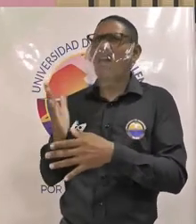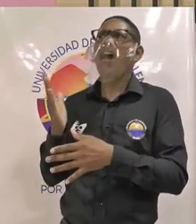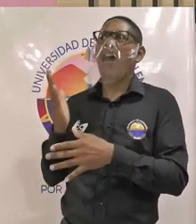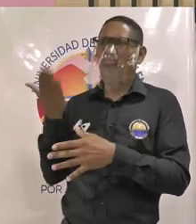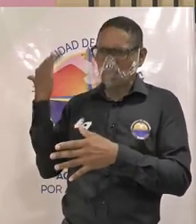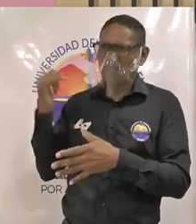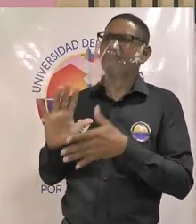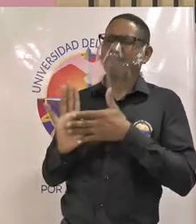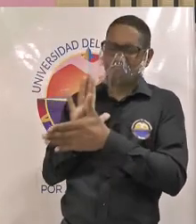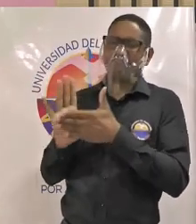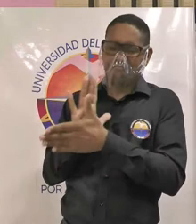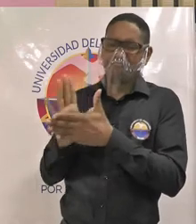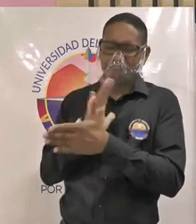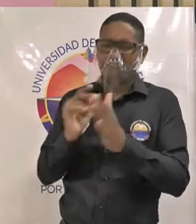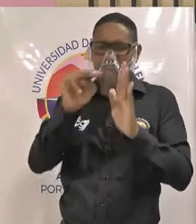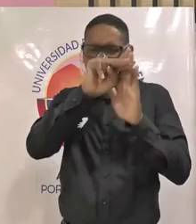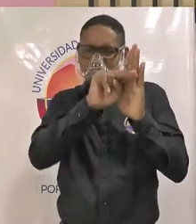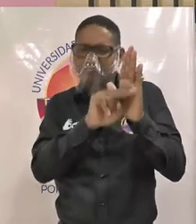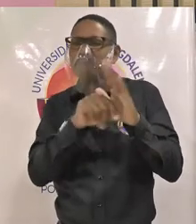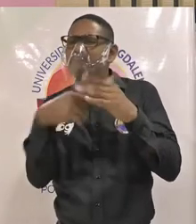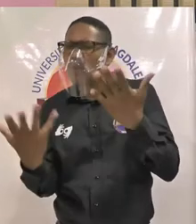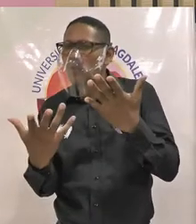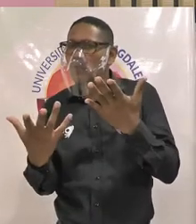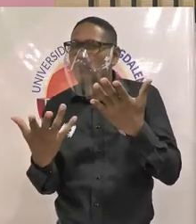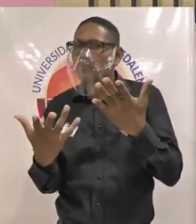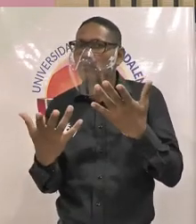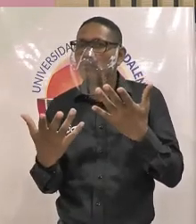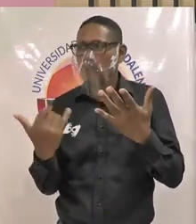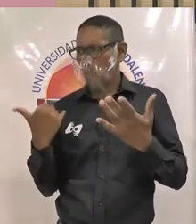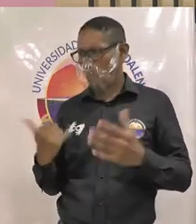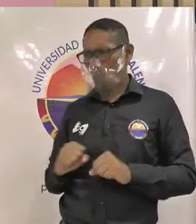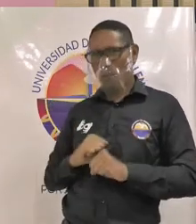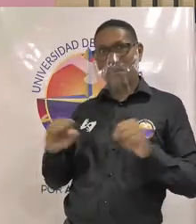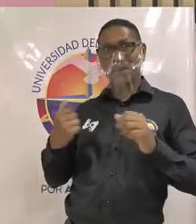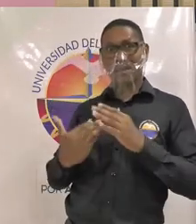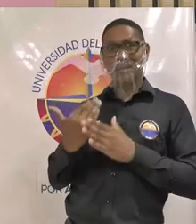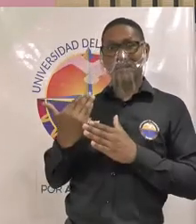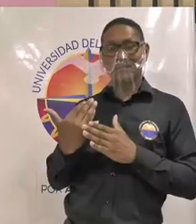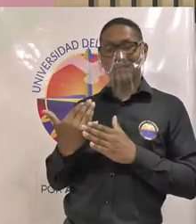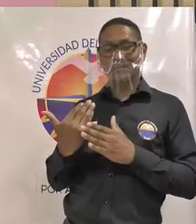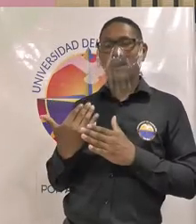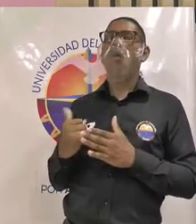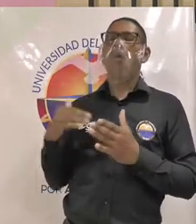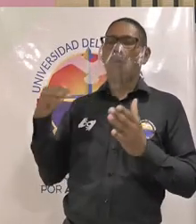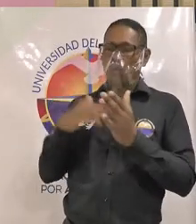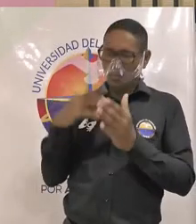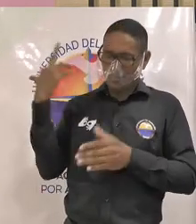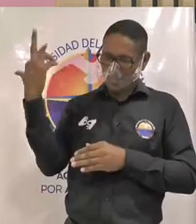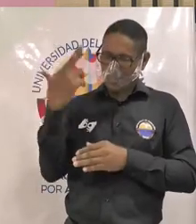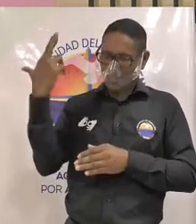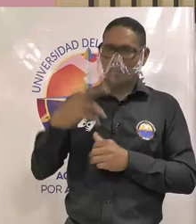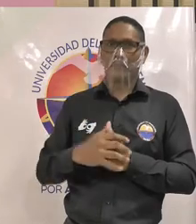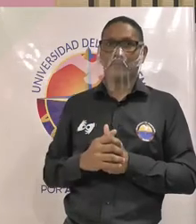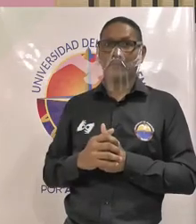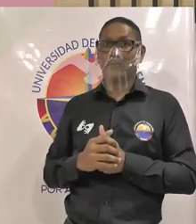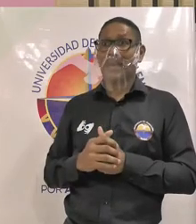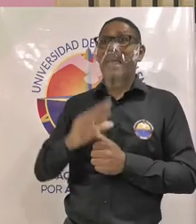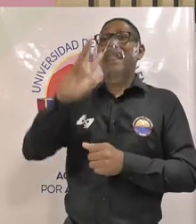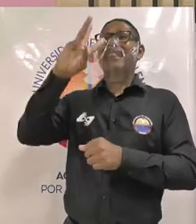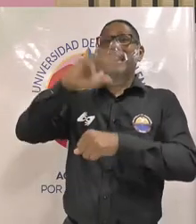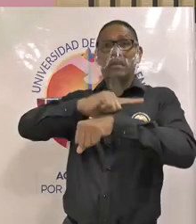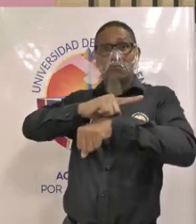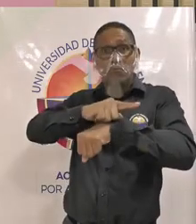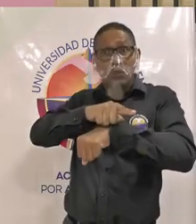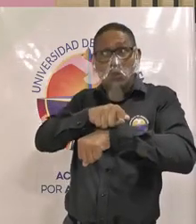socializadas con ustedes se las hemos socializado en la mañana de hoy pero se las voy a recordar tres minutos para